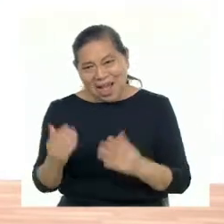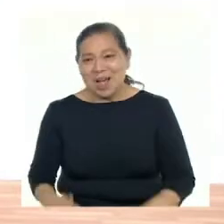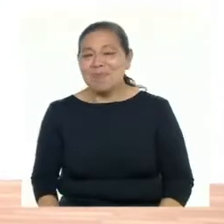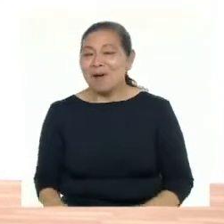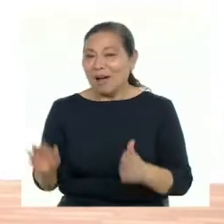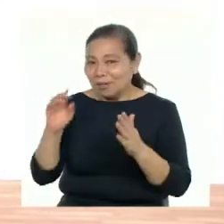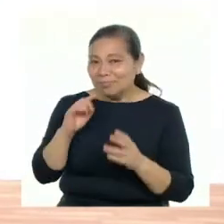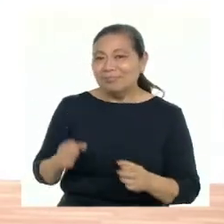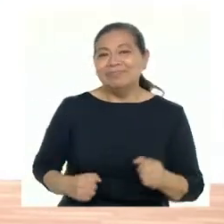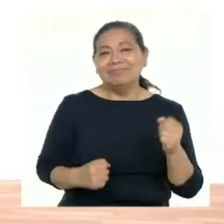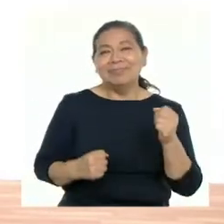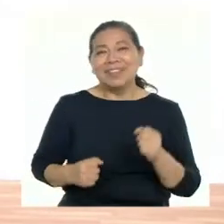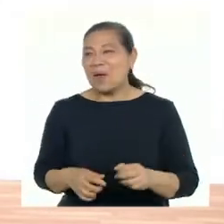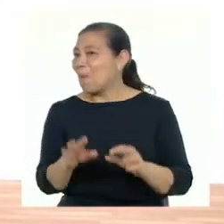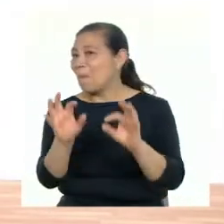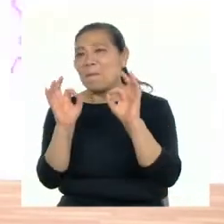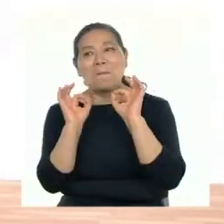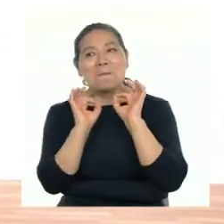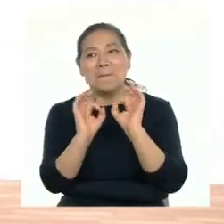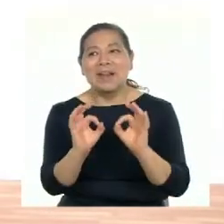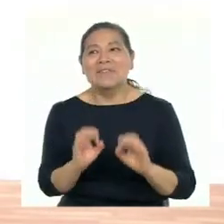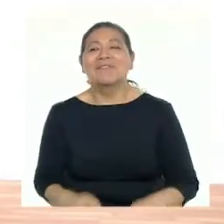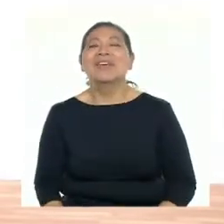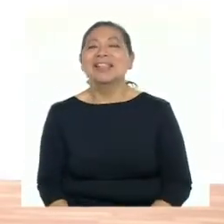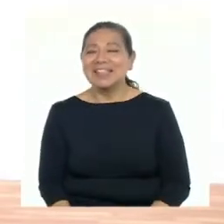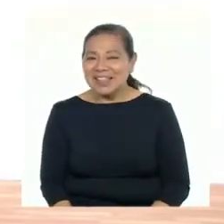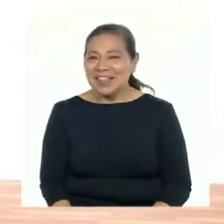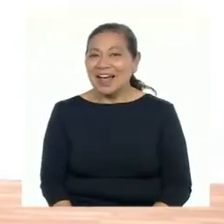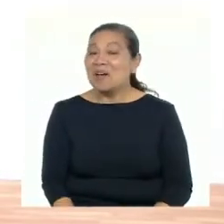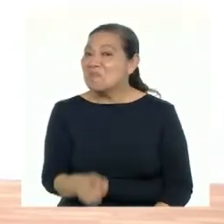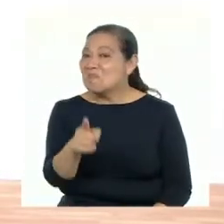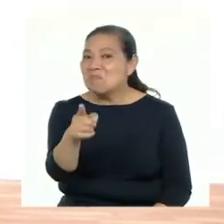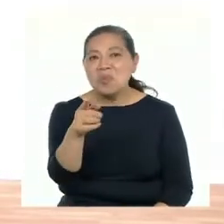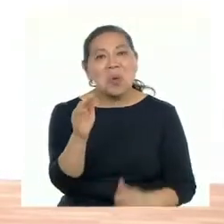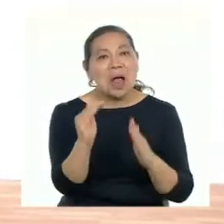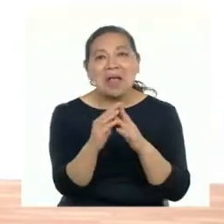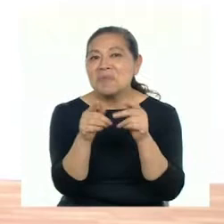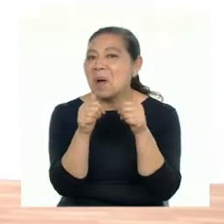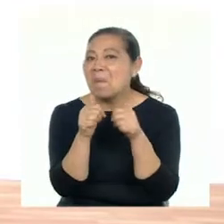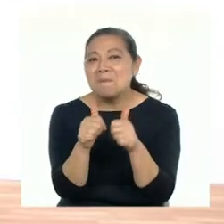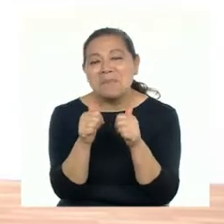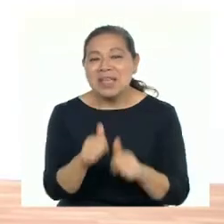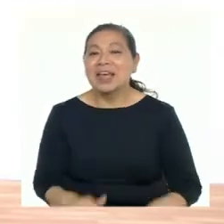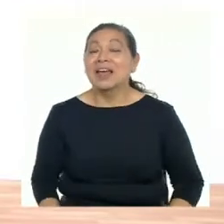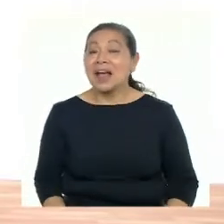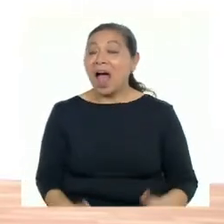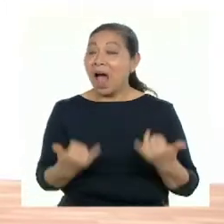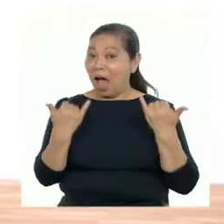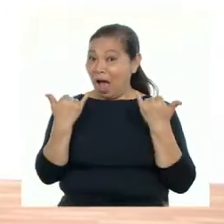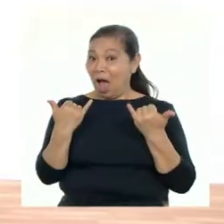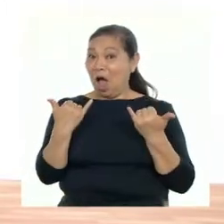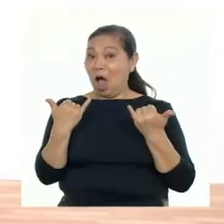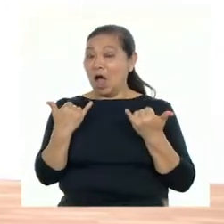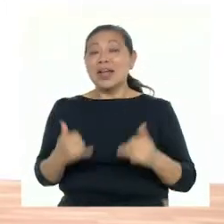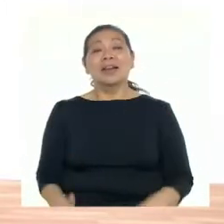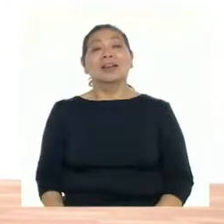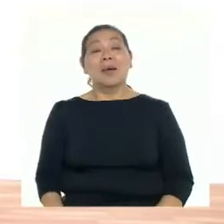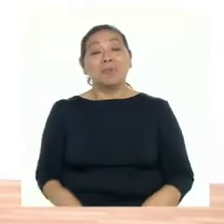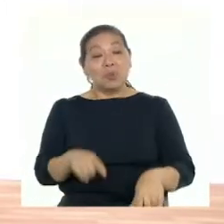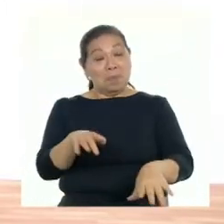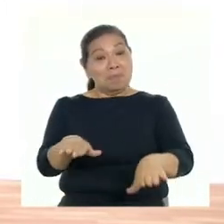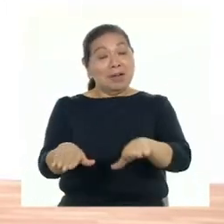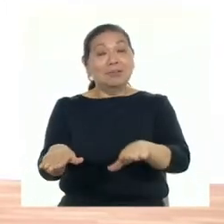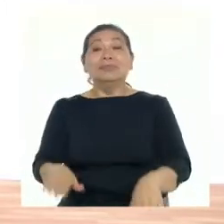¡Nos balanceamos! ¡Perfecto! Lo estás haciendo bien. Ahora vamos a realizar cruce de